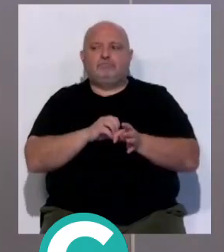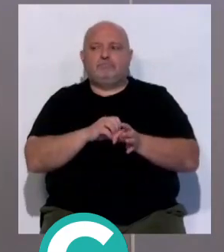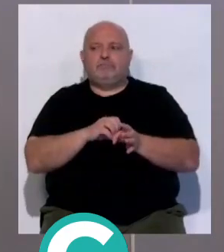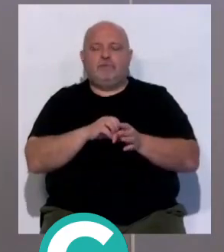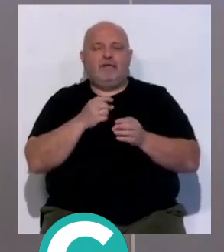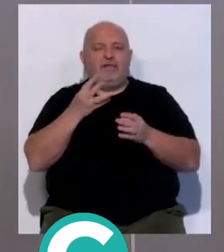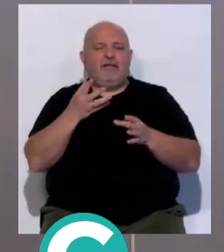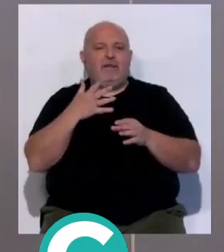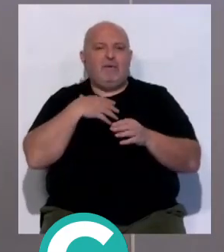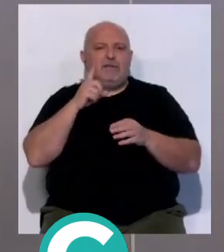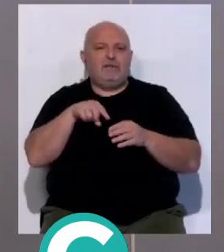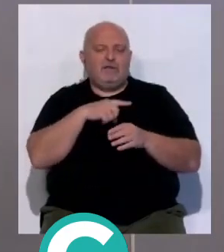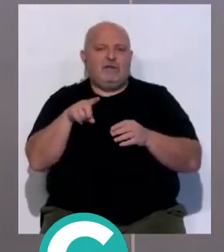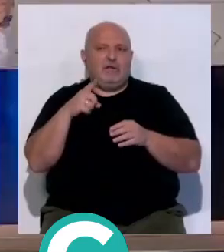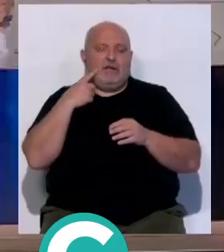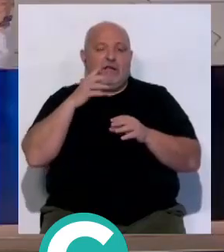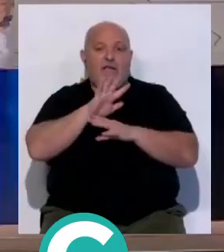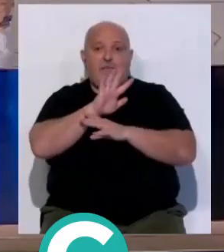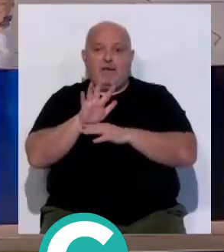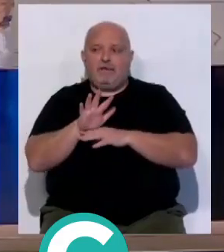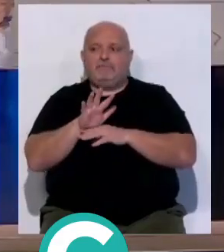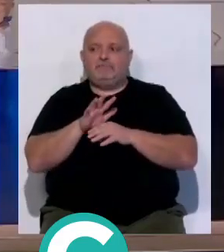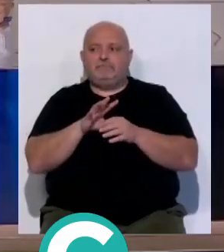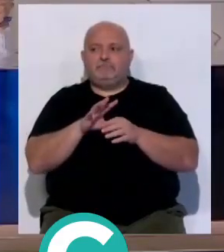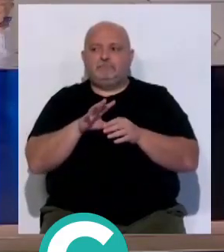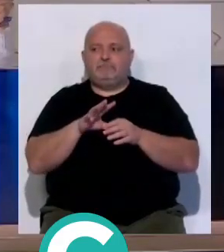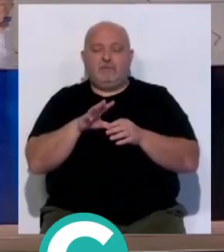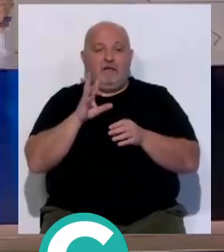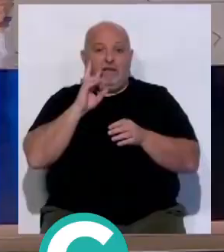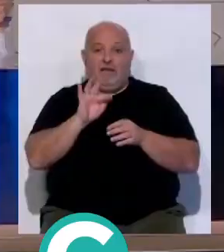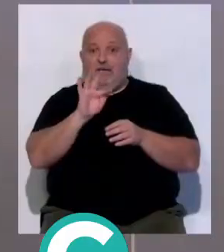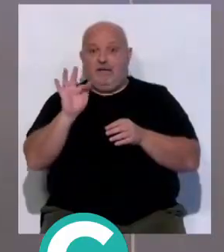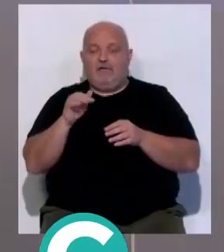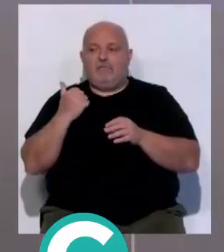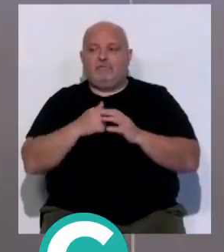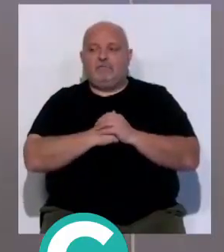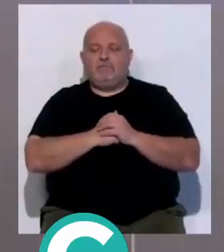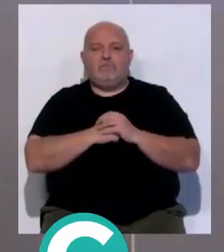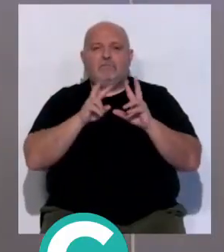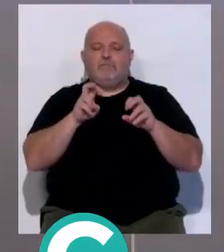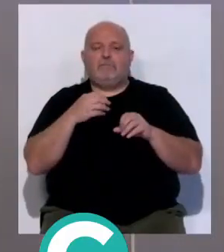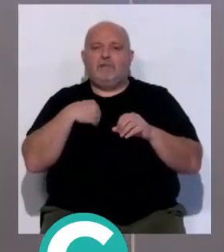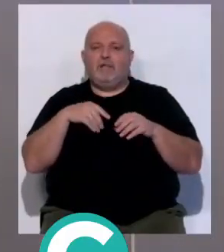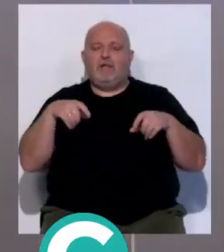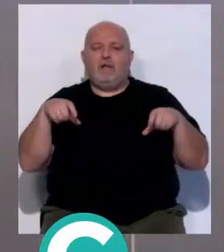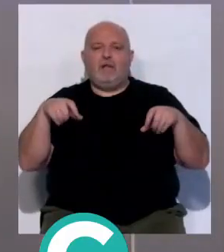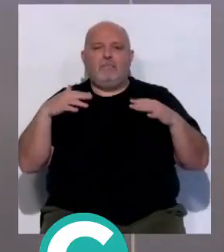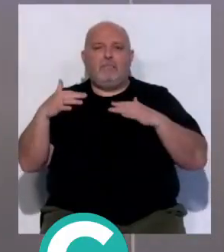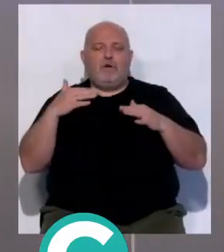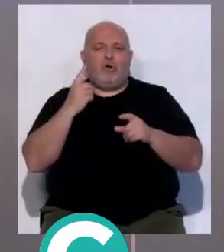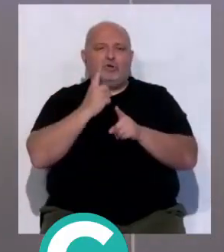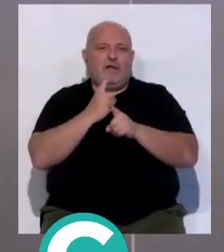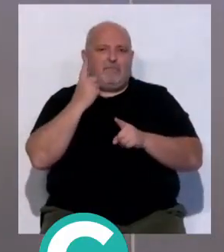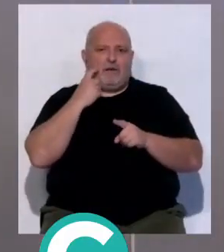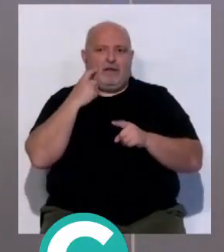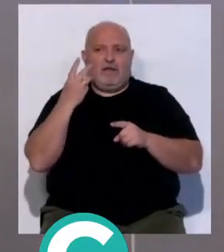y vamos a ver si con las imágenes, estas imágenes que vamos a ver son las del partido frente a la Almería,